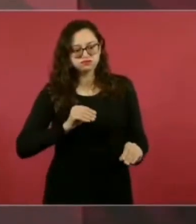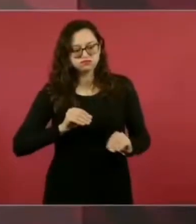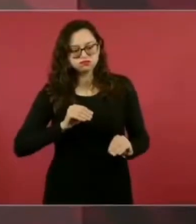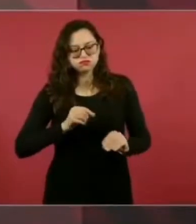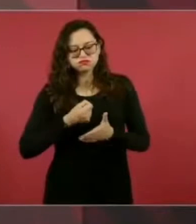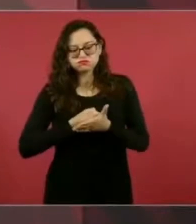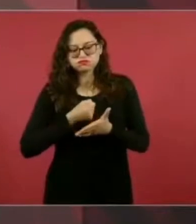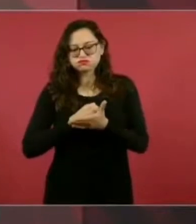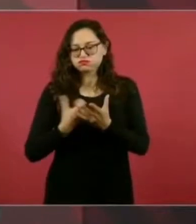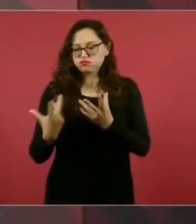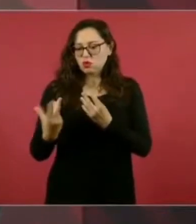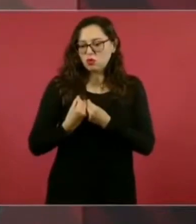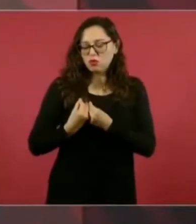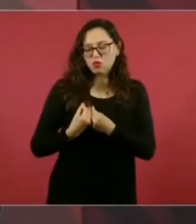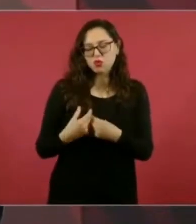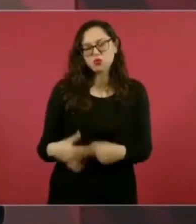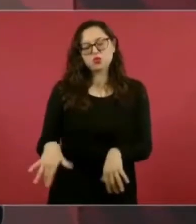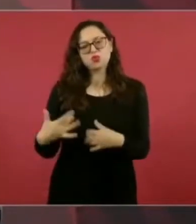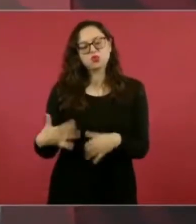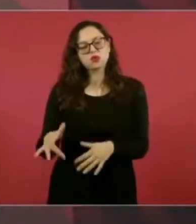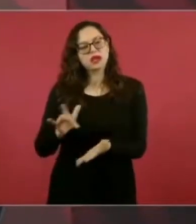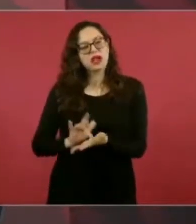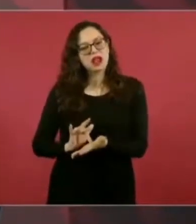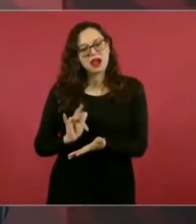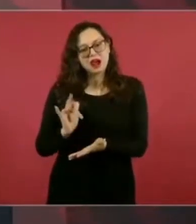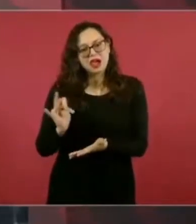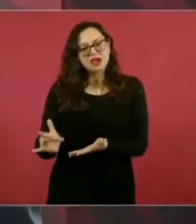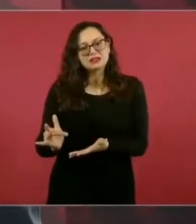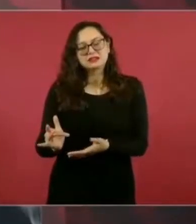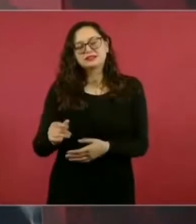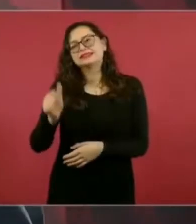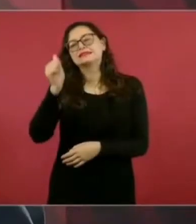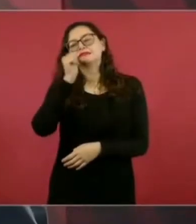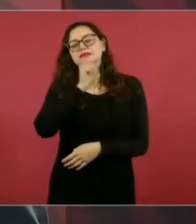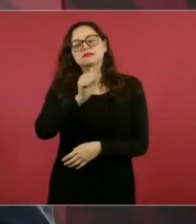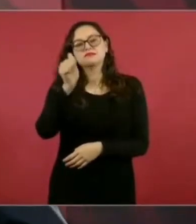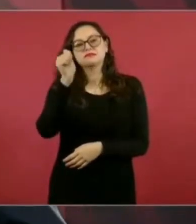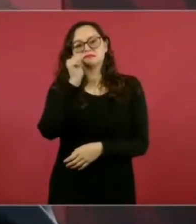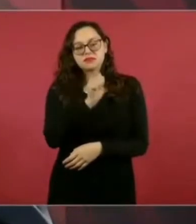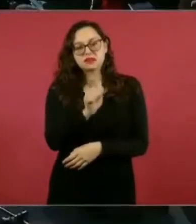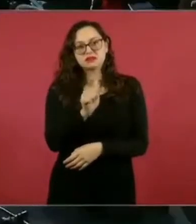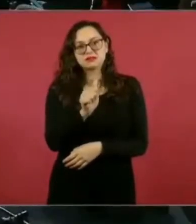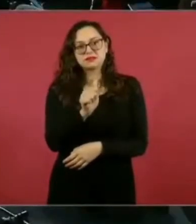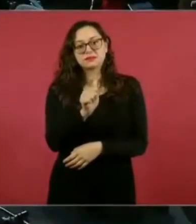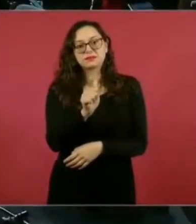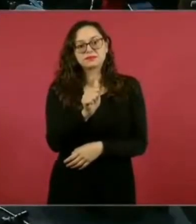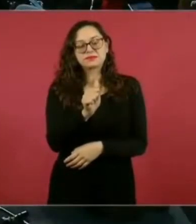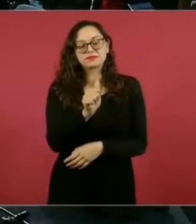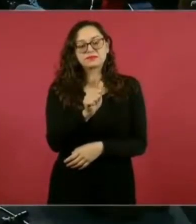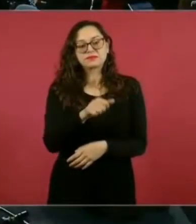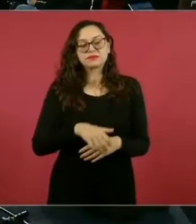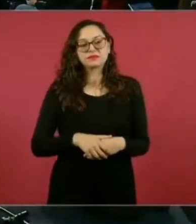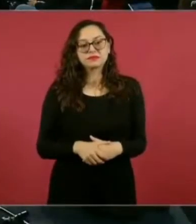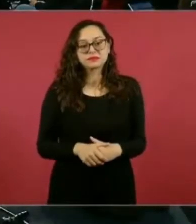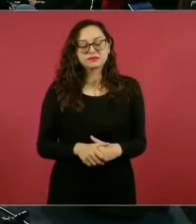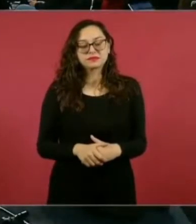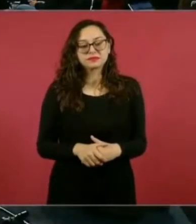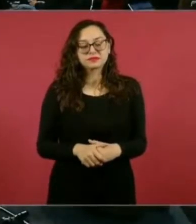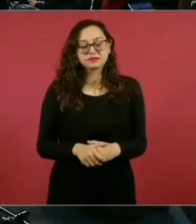Él es un ejemplo de lo que